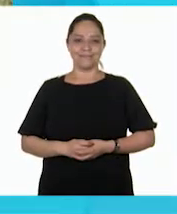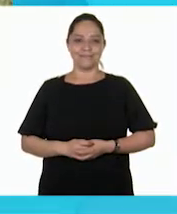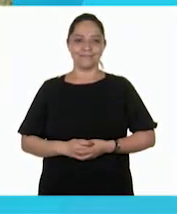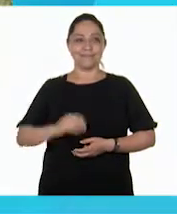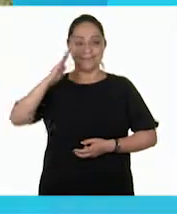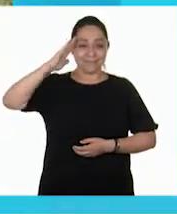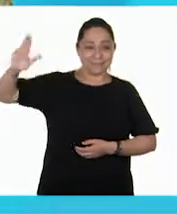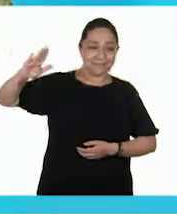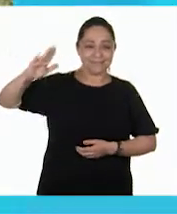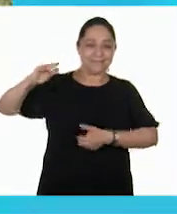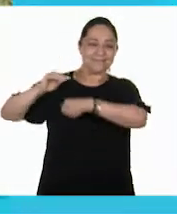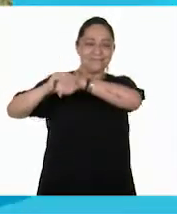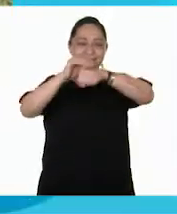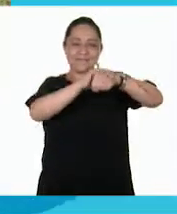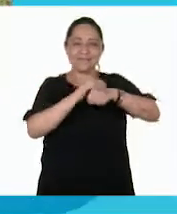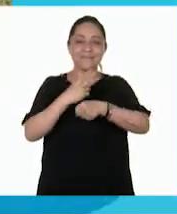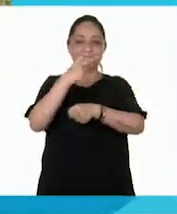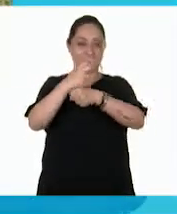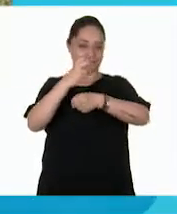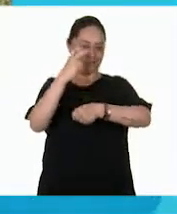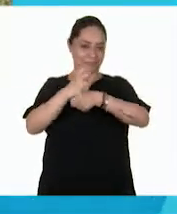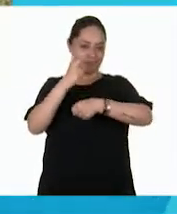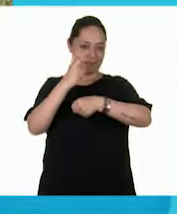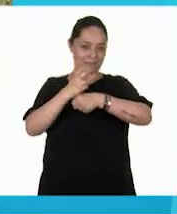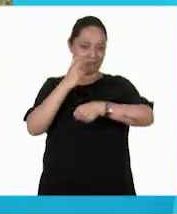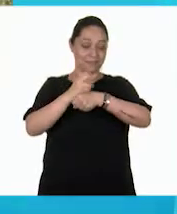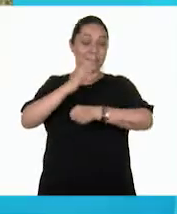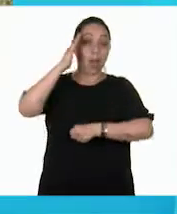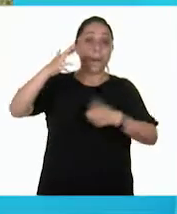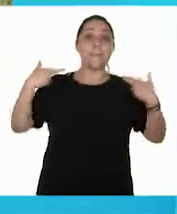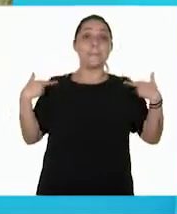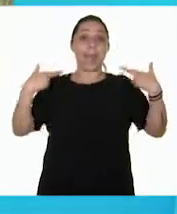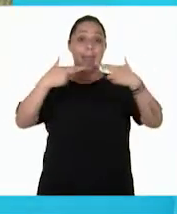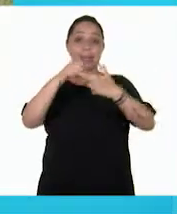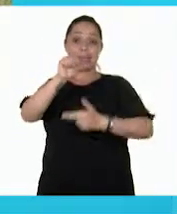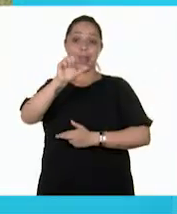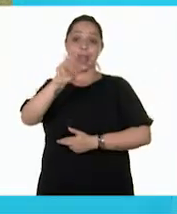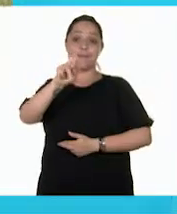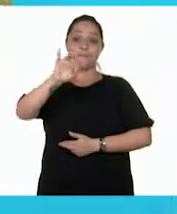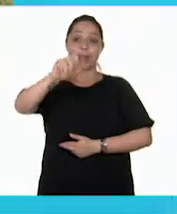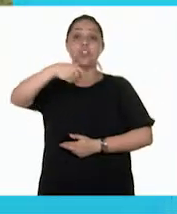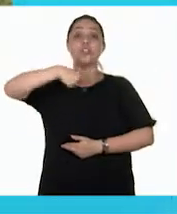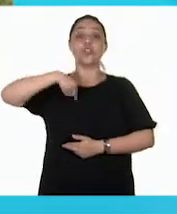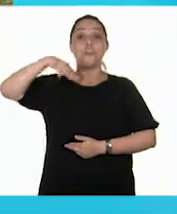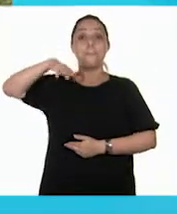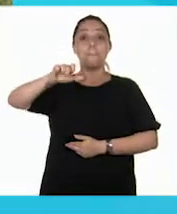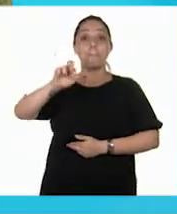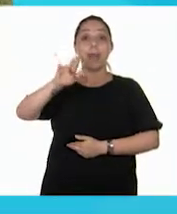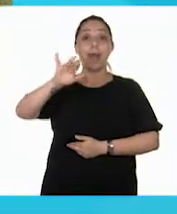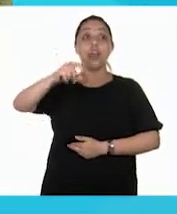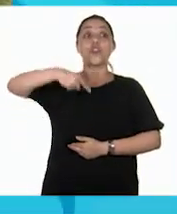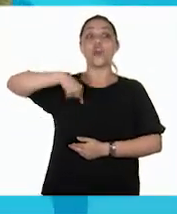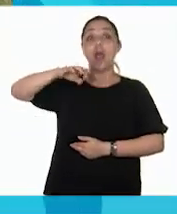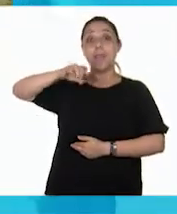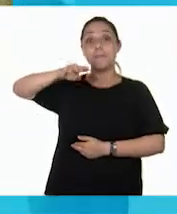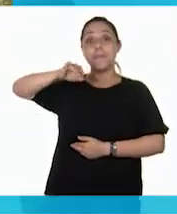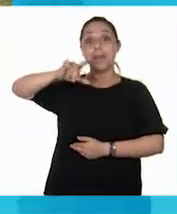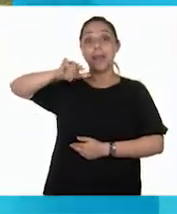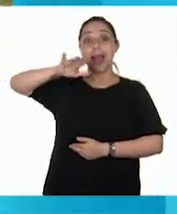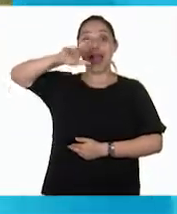Hola, amiguitos de segundo grado. Hola, Maestra Abril. Yo soy Mario. Y yo, Emiliano.